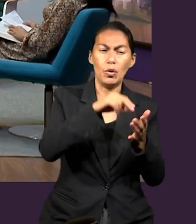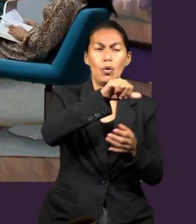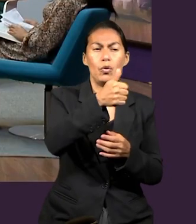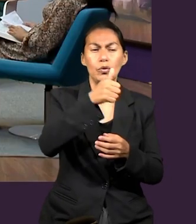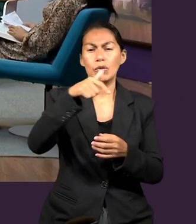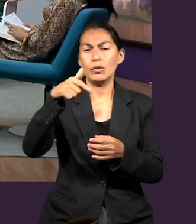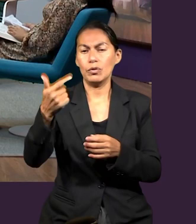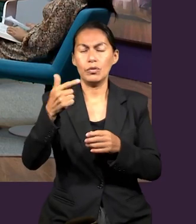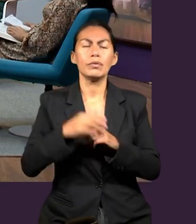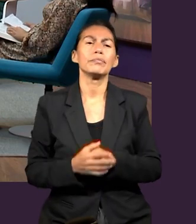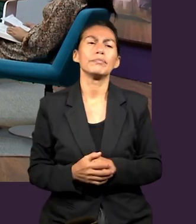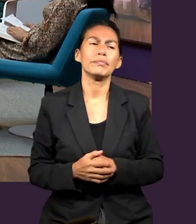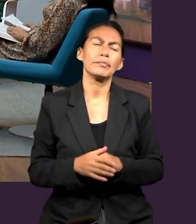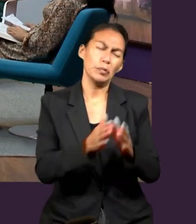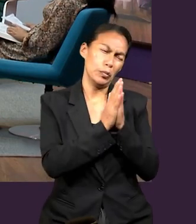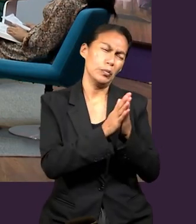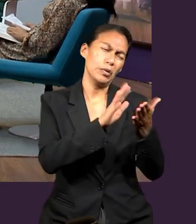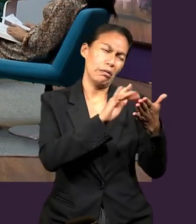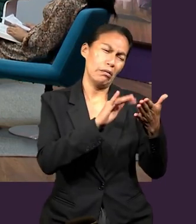11 y 12.